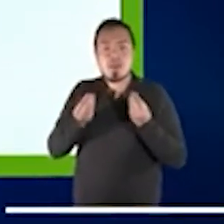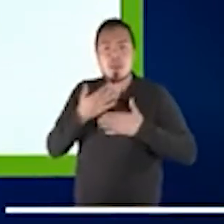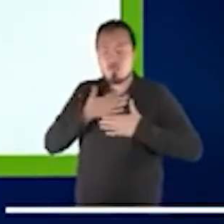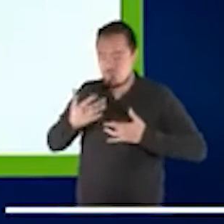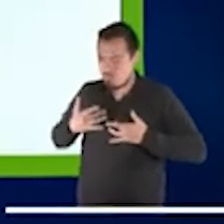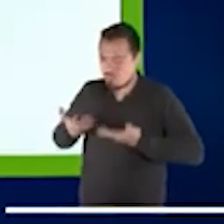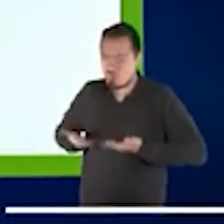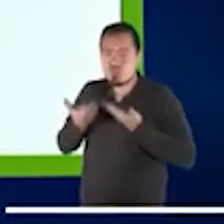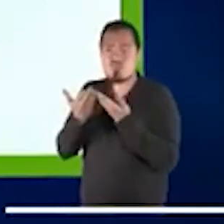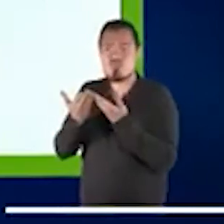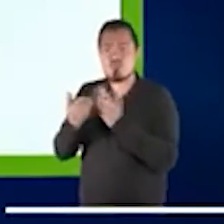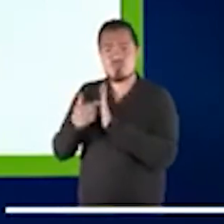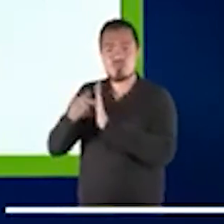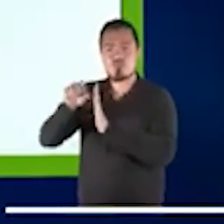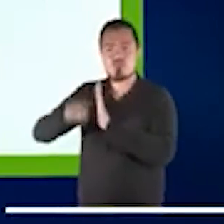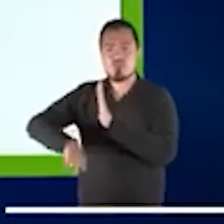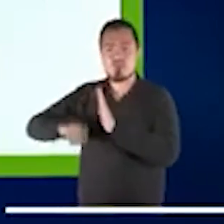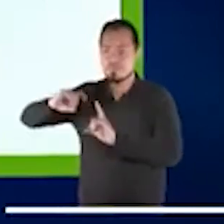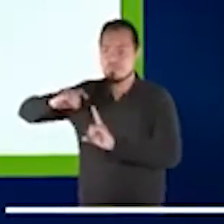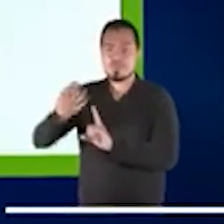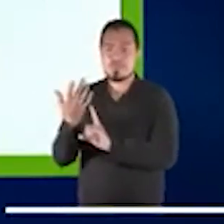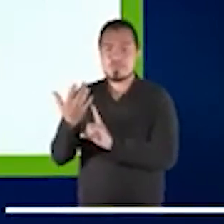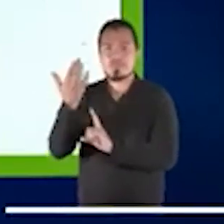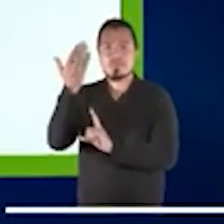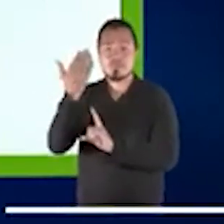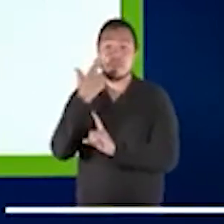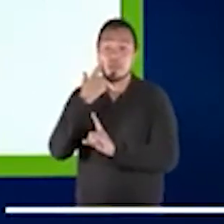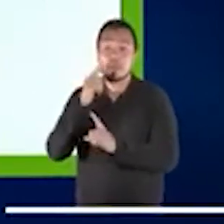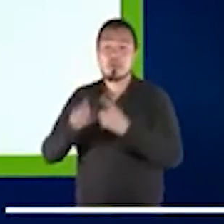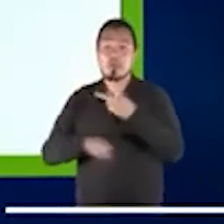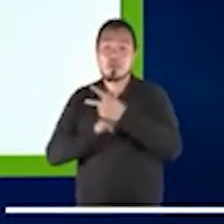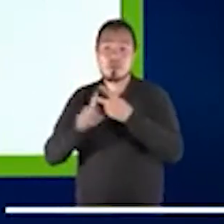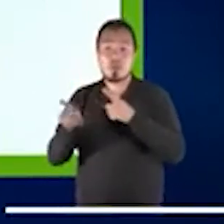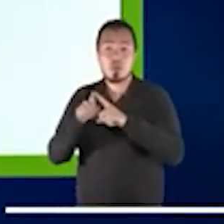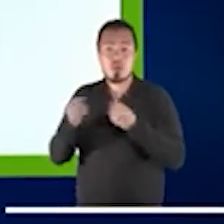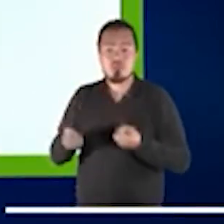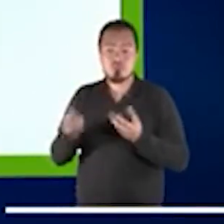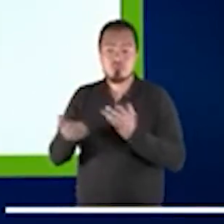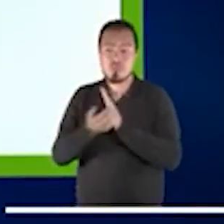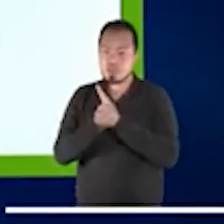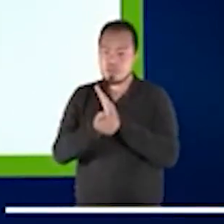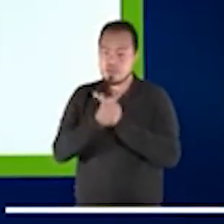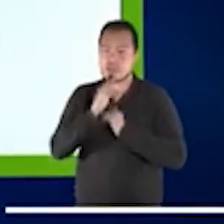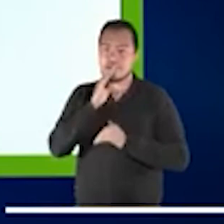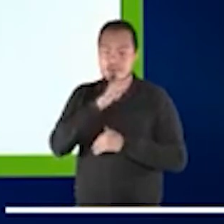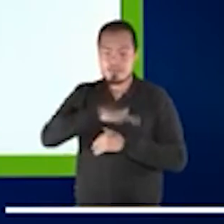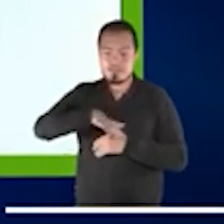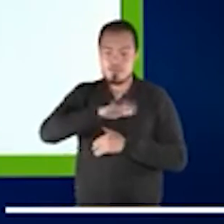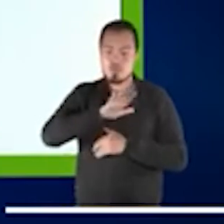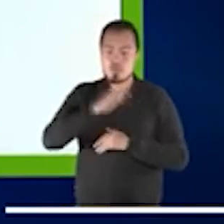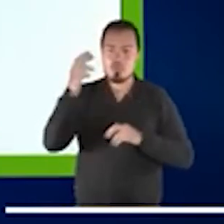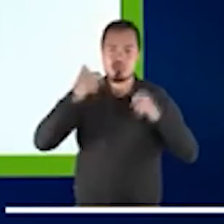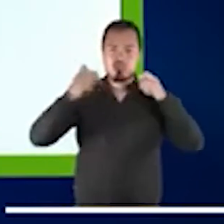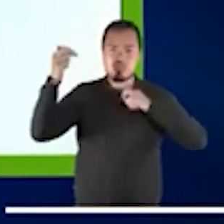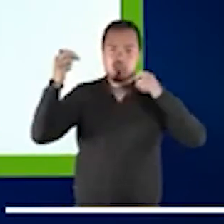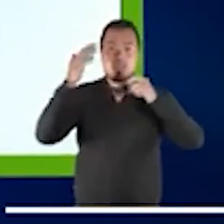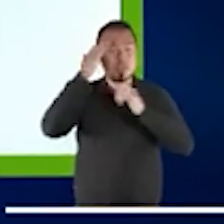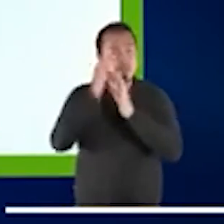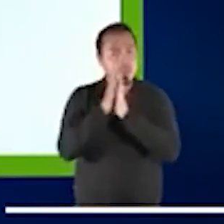pero también cómo utilizar las habilidades de los profesionales de justicia reparativa en los